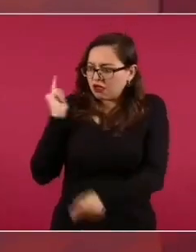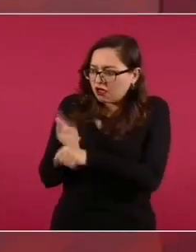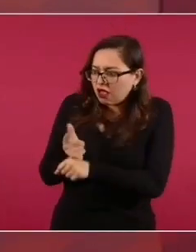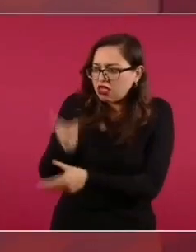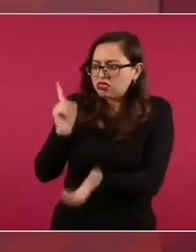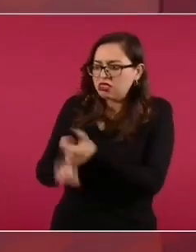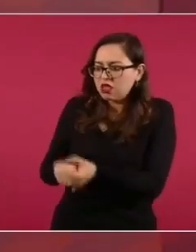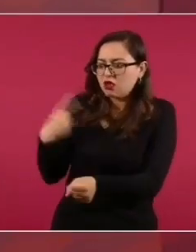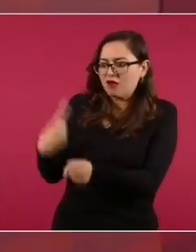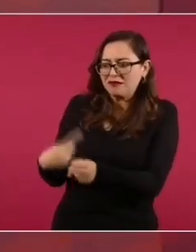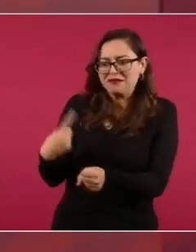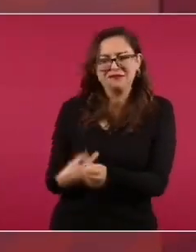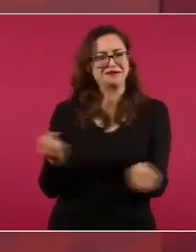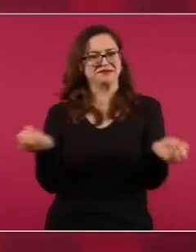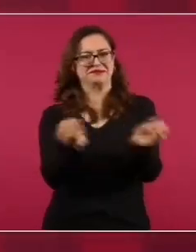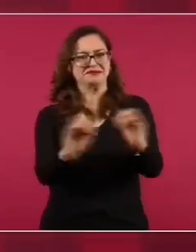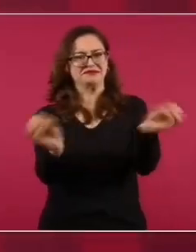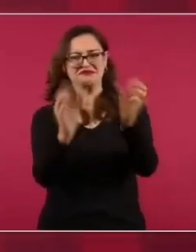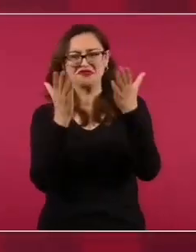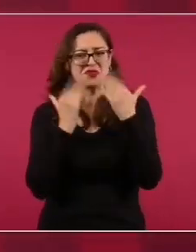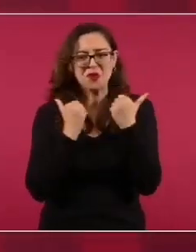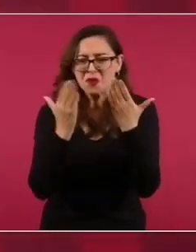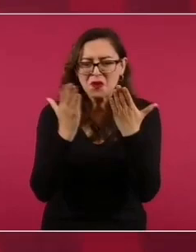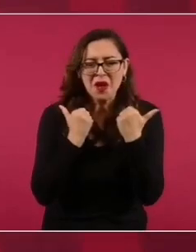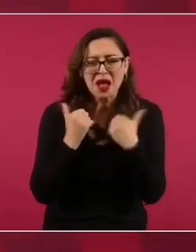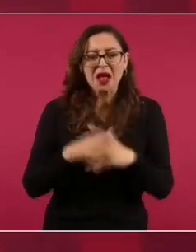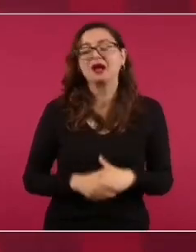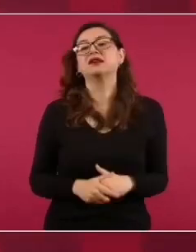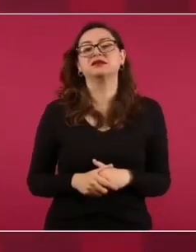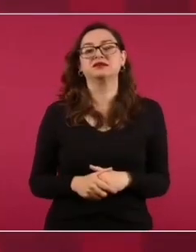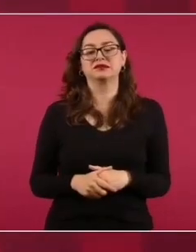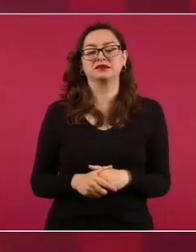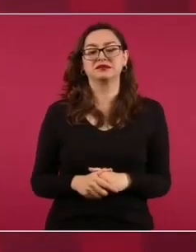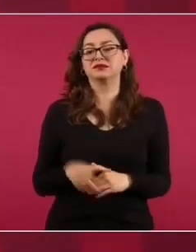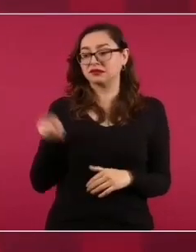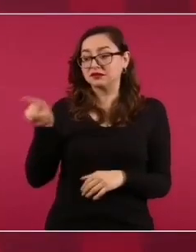Y están vendiendo carne a Estados Unidos.